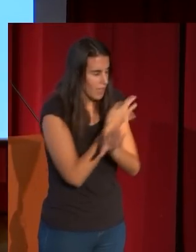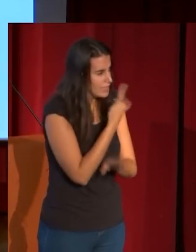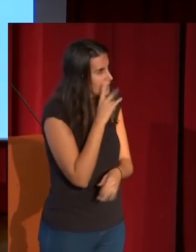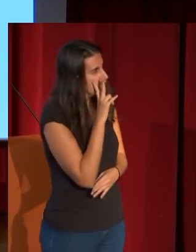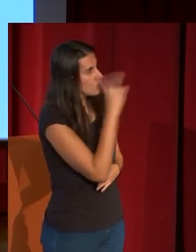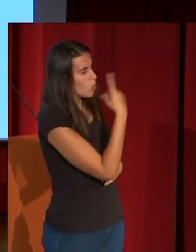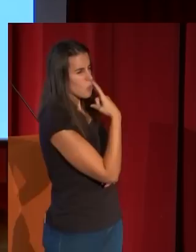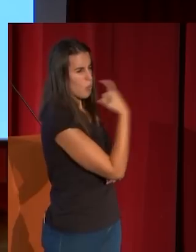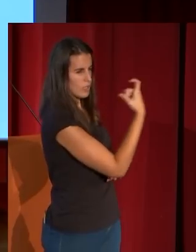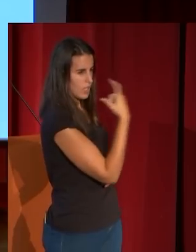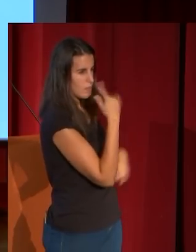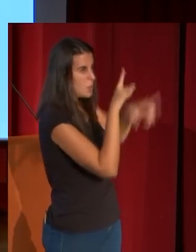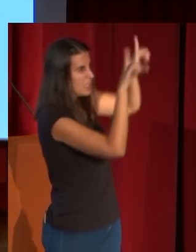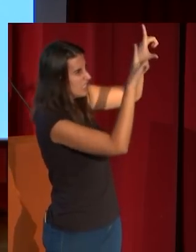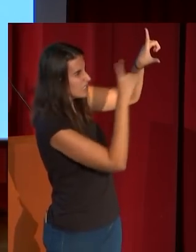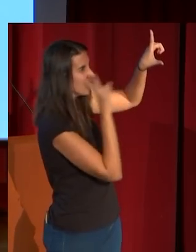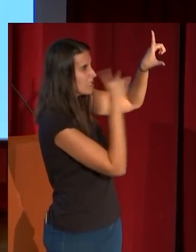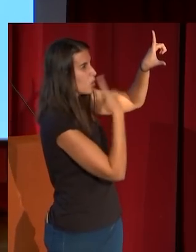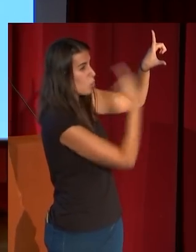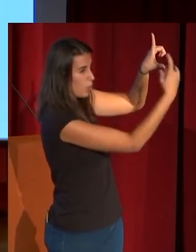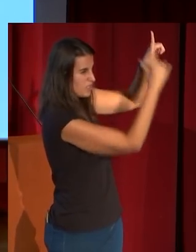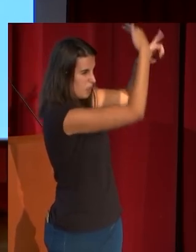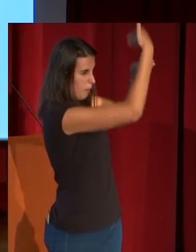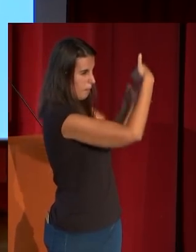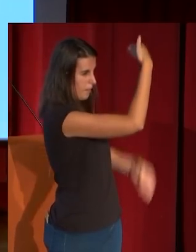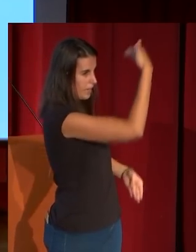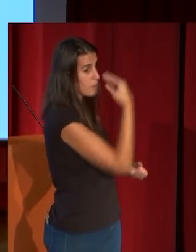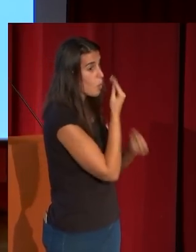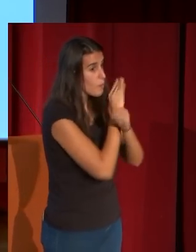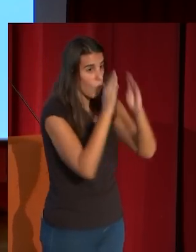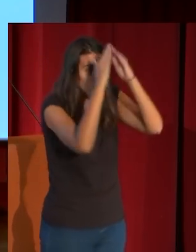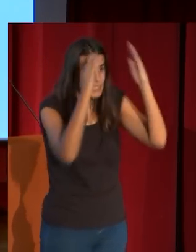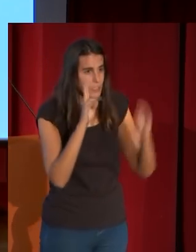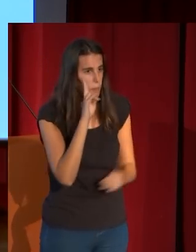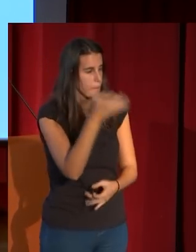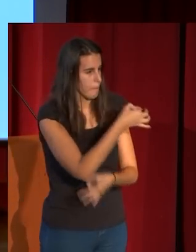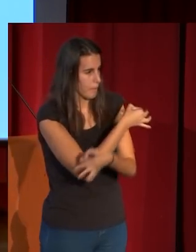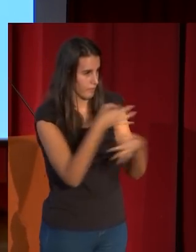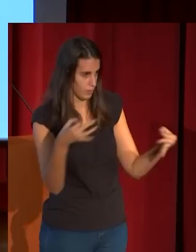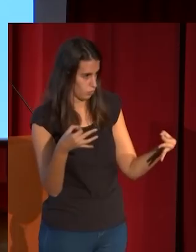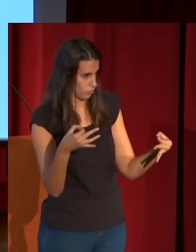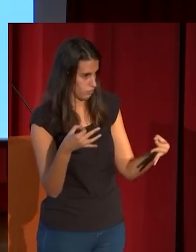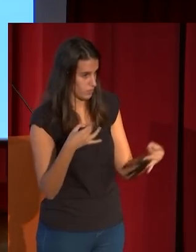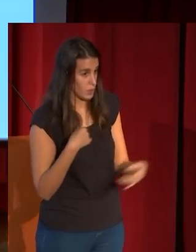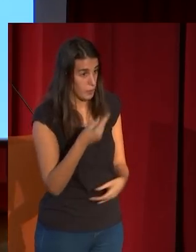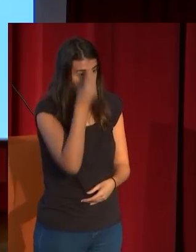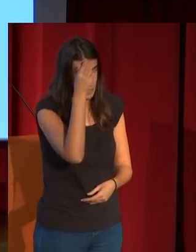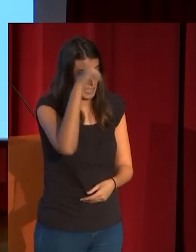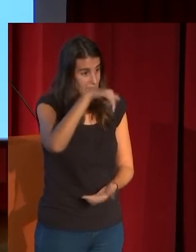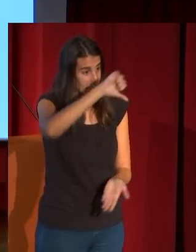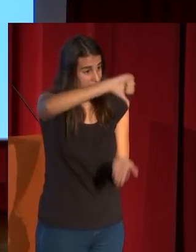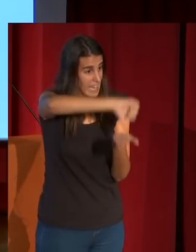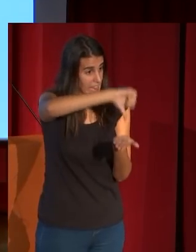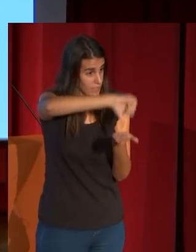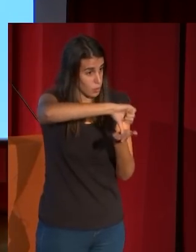lo veía irresuelto, ahora se comprende perfectamente, tiene una unidad perfecta. Piensen que aquí en el centro estaba la